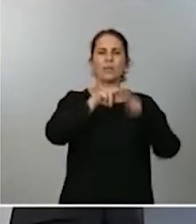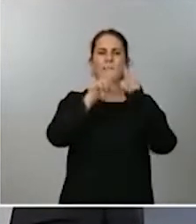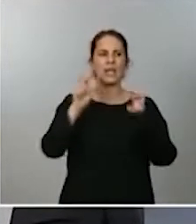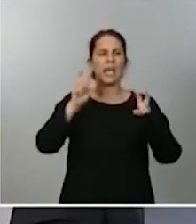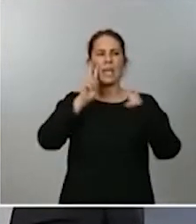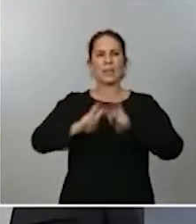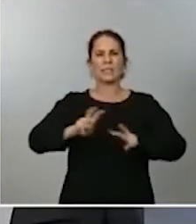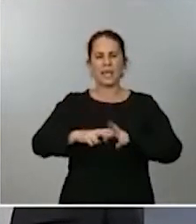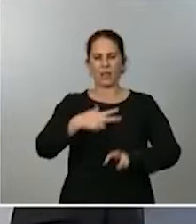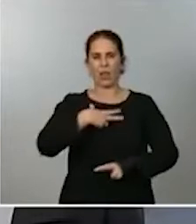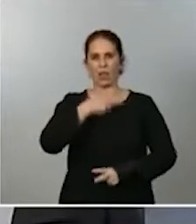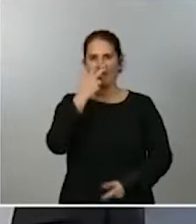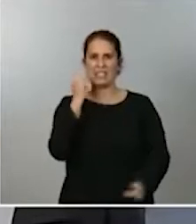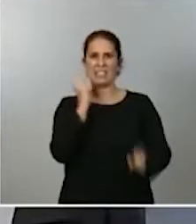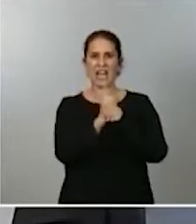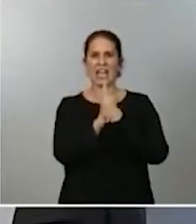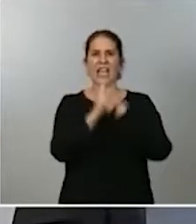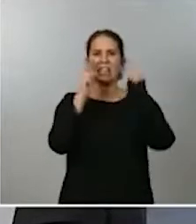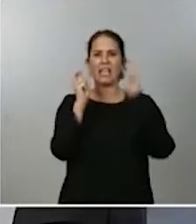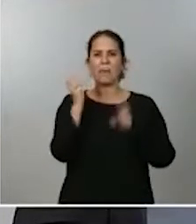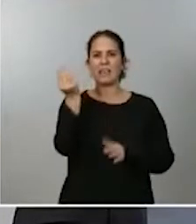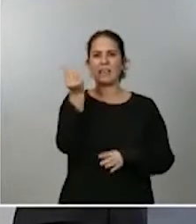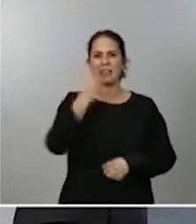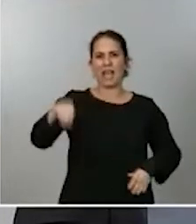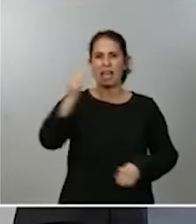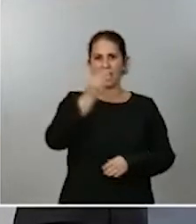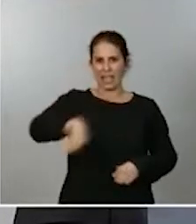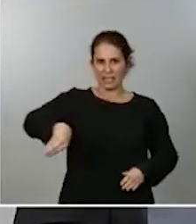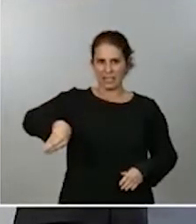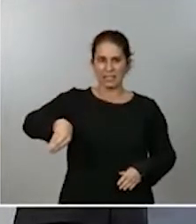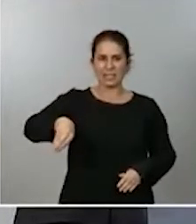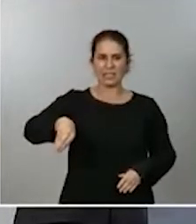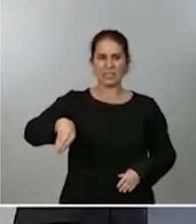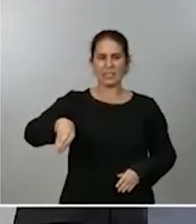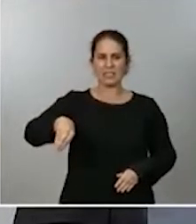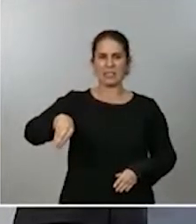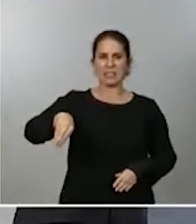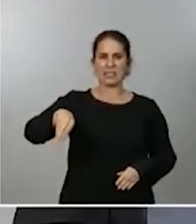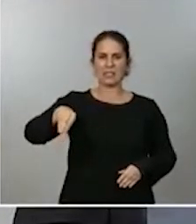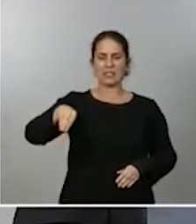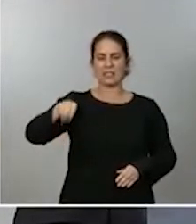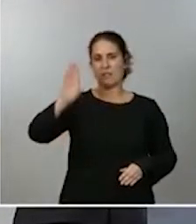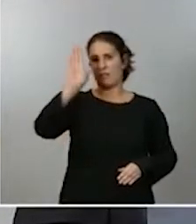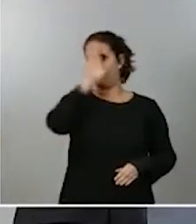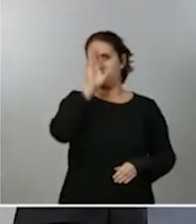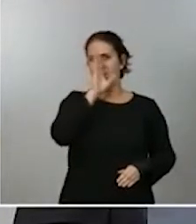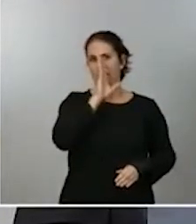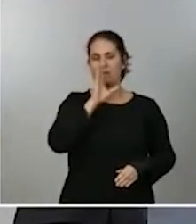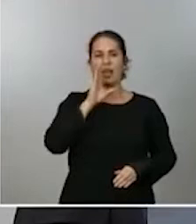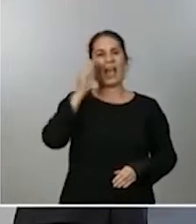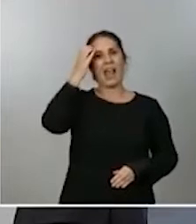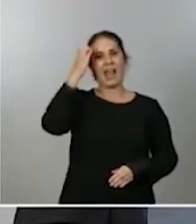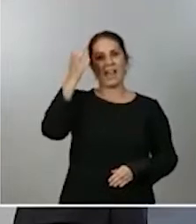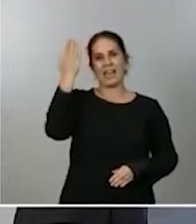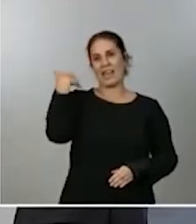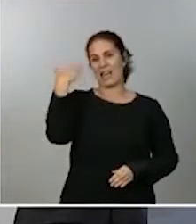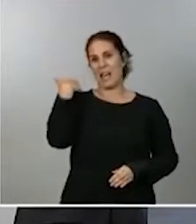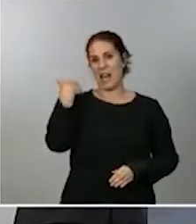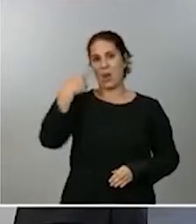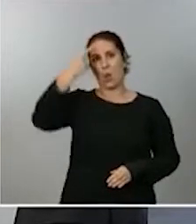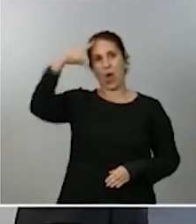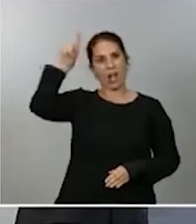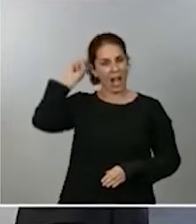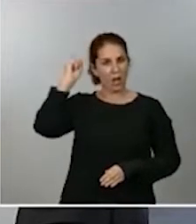sobre las tarjetas opacas que utilizaba el rey emérito, la reina Sofía y otros miembros de la familia real. Y en